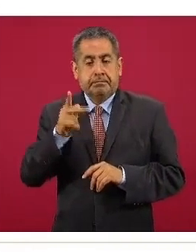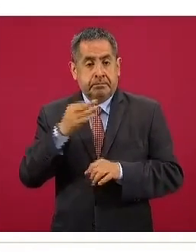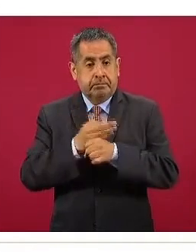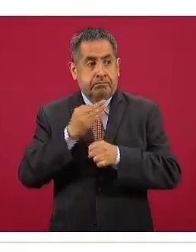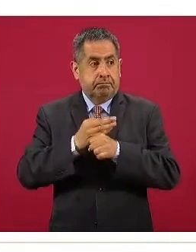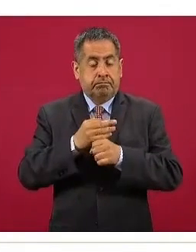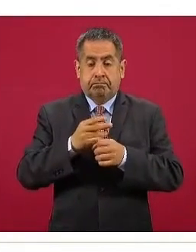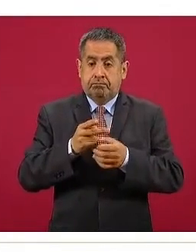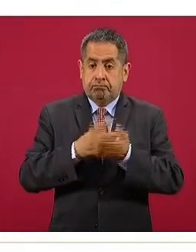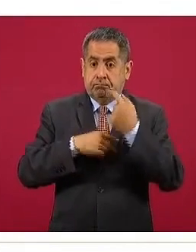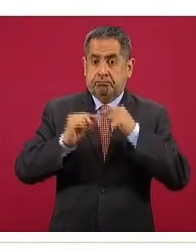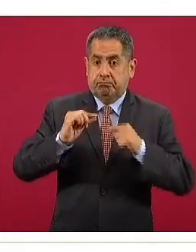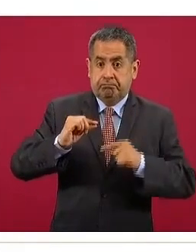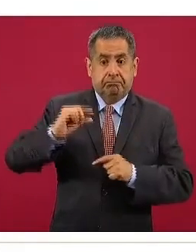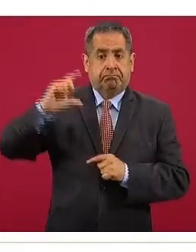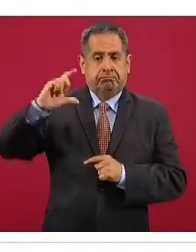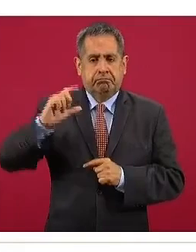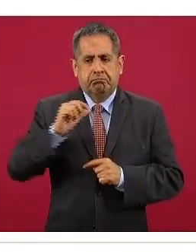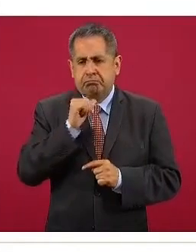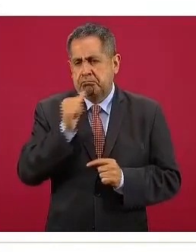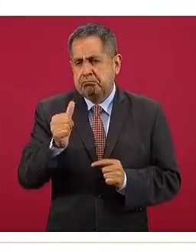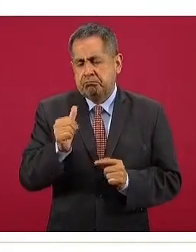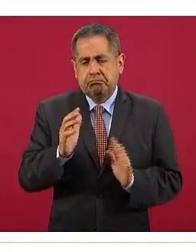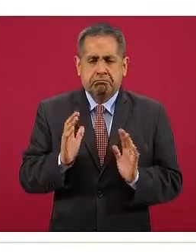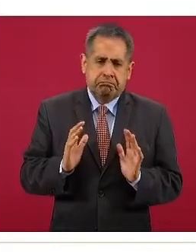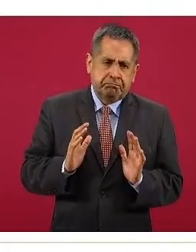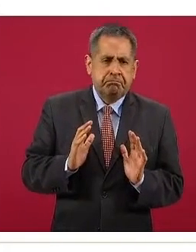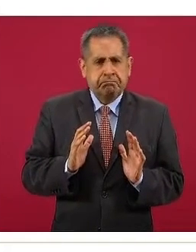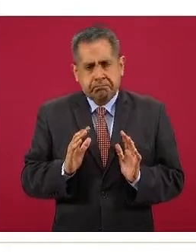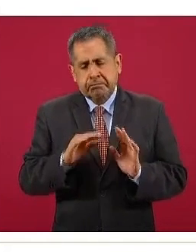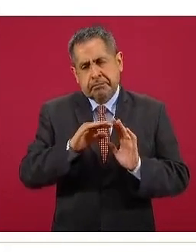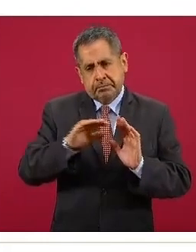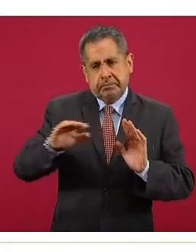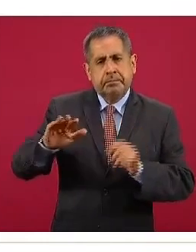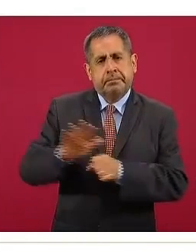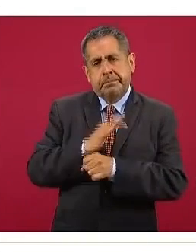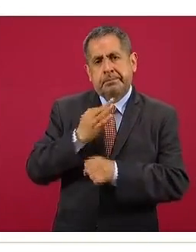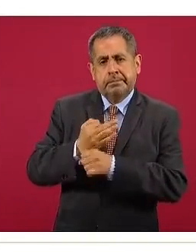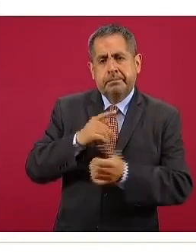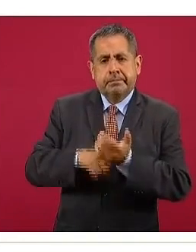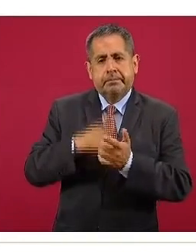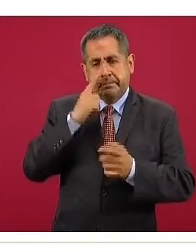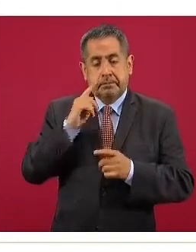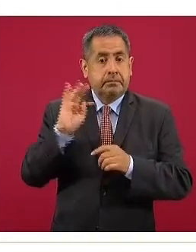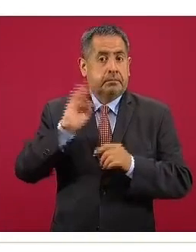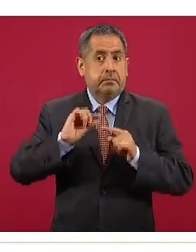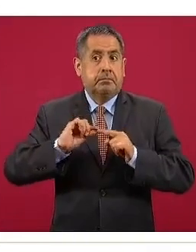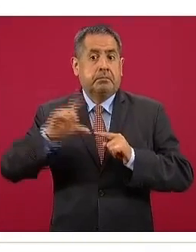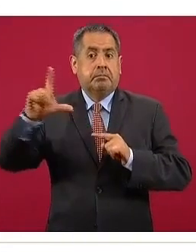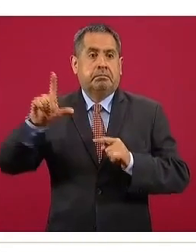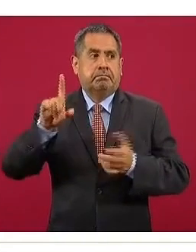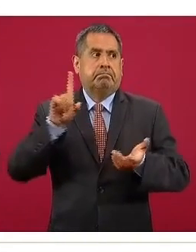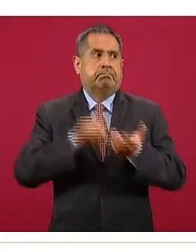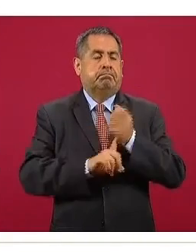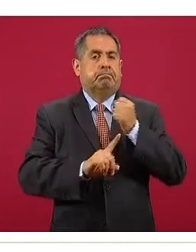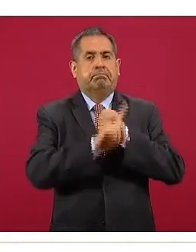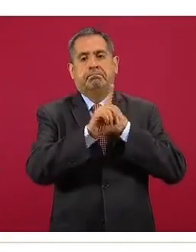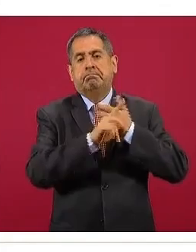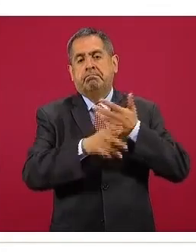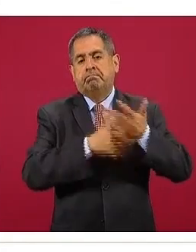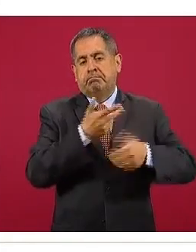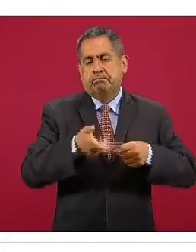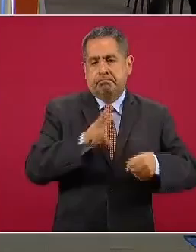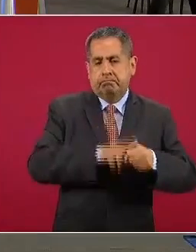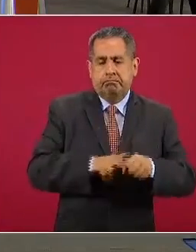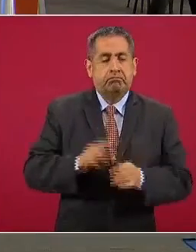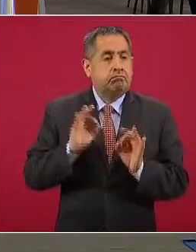un crecimiento explosivo que si lo tuviera complicaría el manejo hospitalario. Nos parece acertado que el